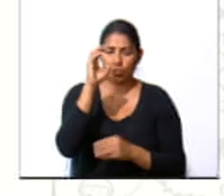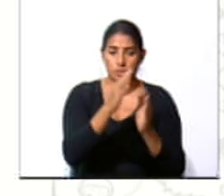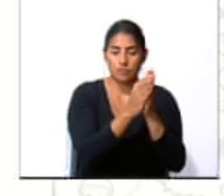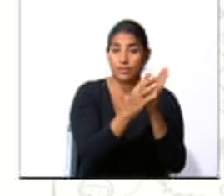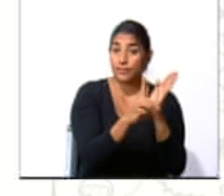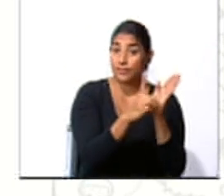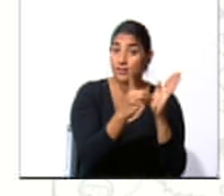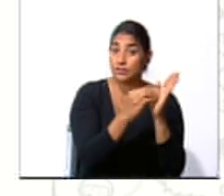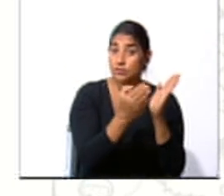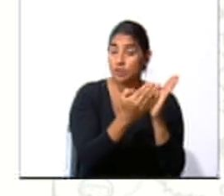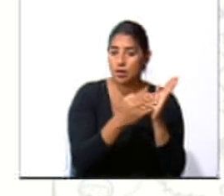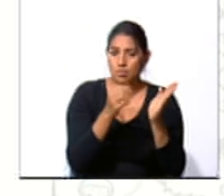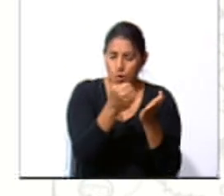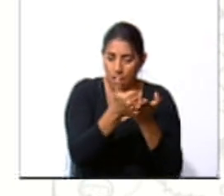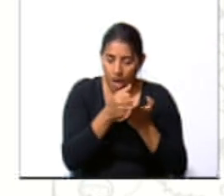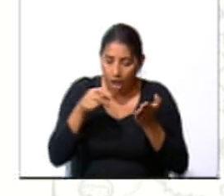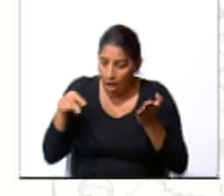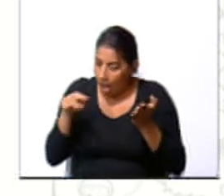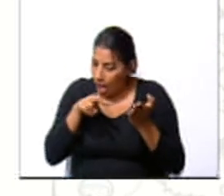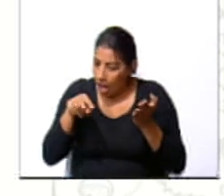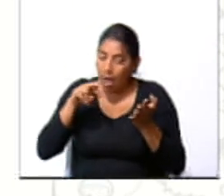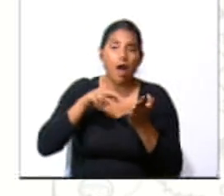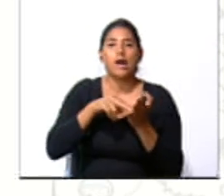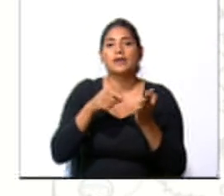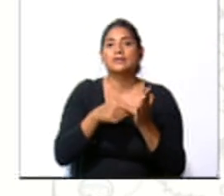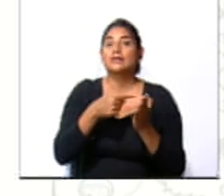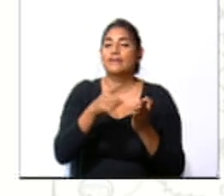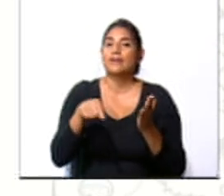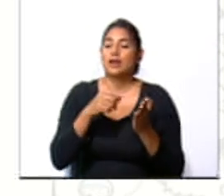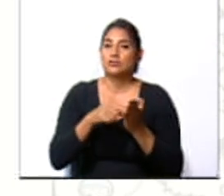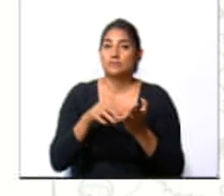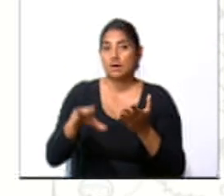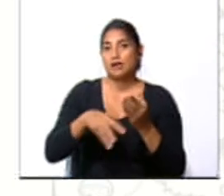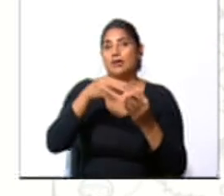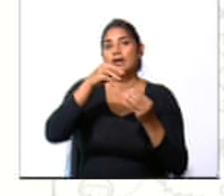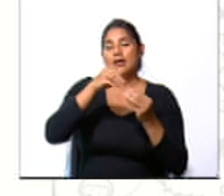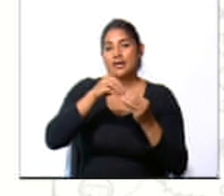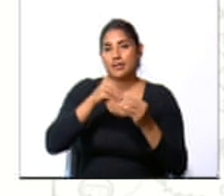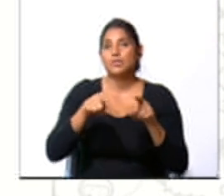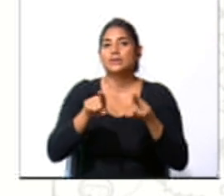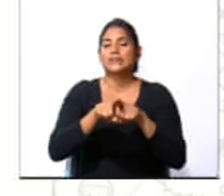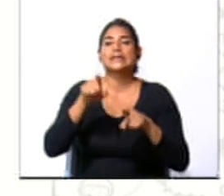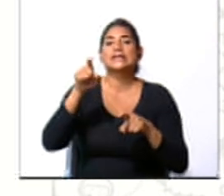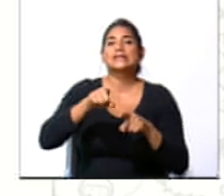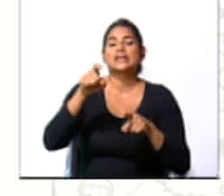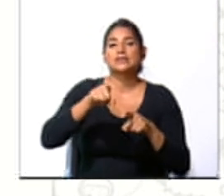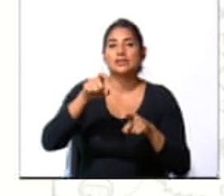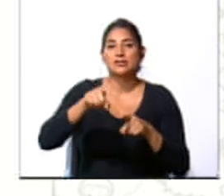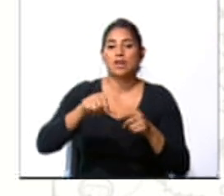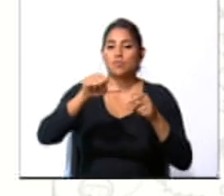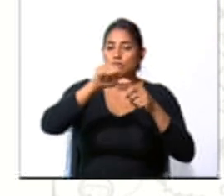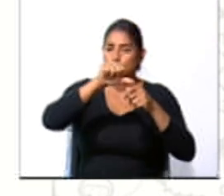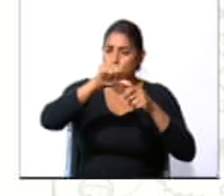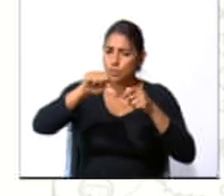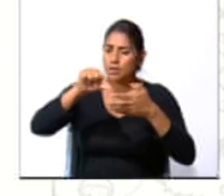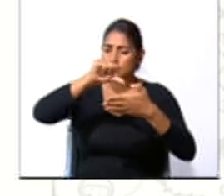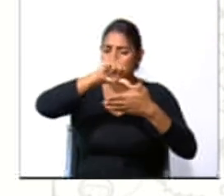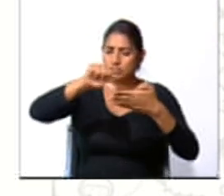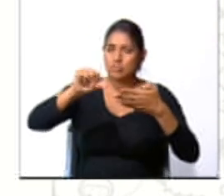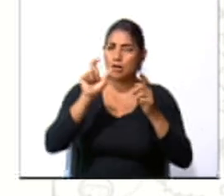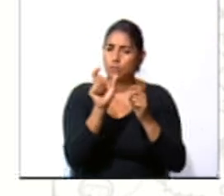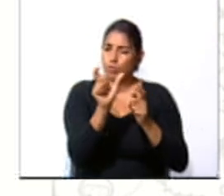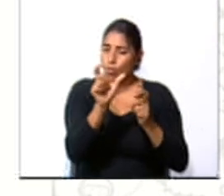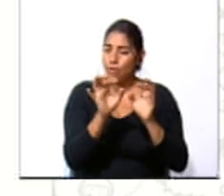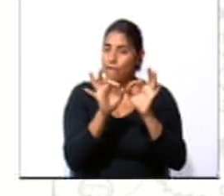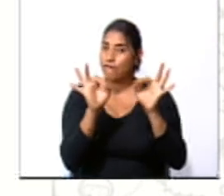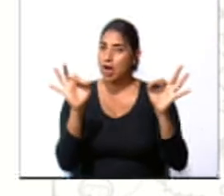el diccionario para poder ayudarnos en la comprensión de la lectura. Además, vamos a tratar de subrayar aquellas